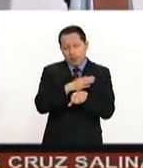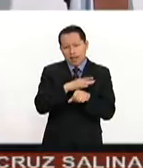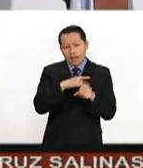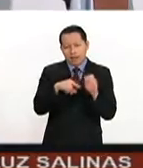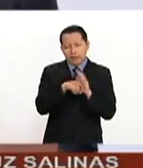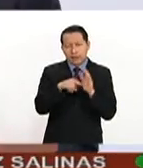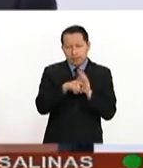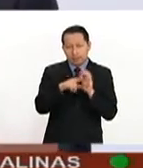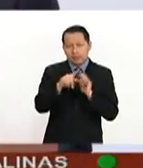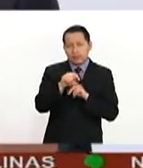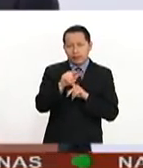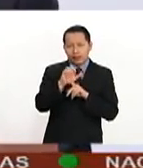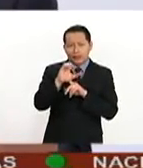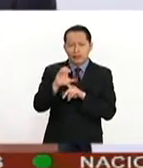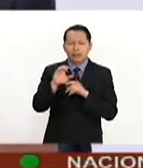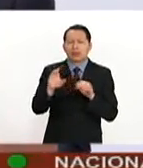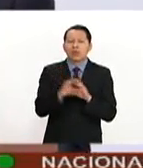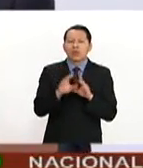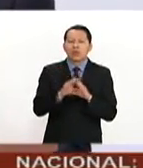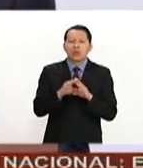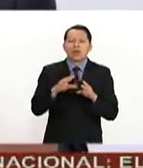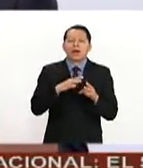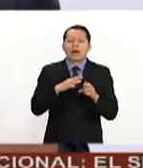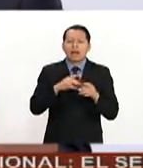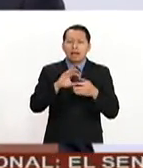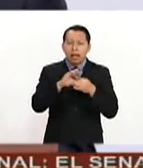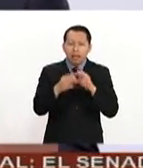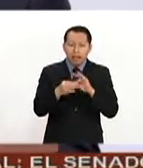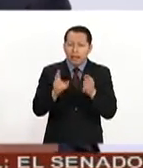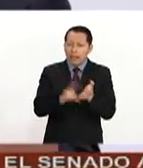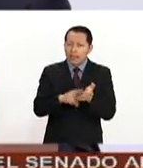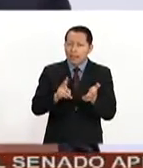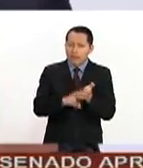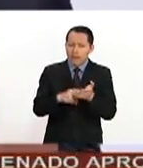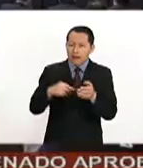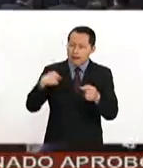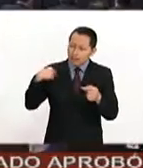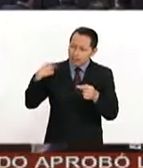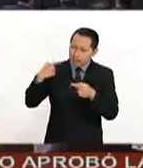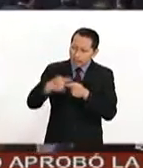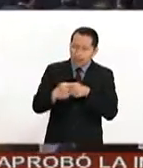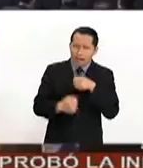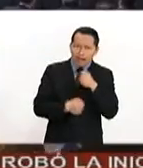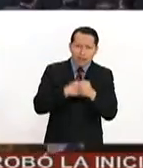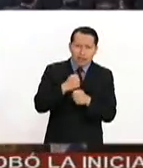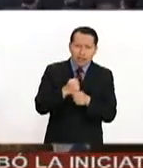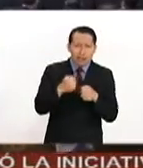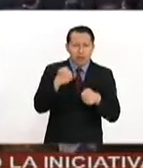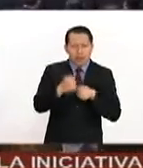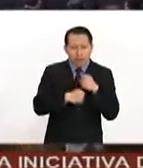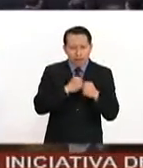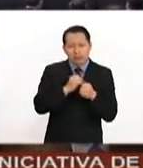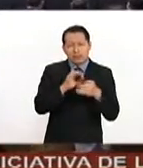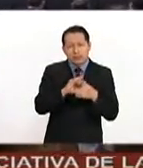TLC, que destruye las cadenas de valor que con tanto éxito se formaron entre nuestros países.